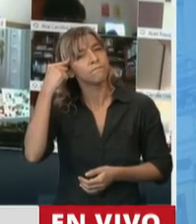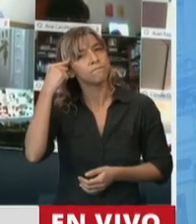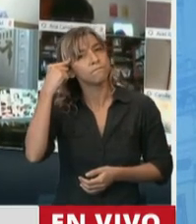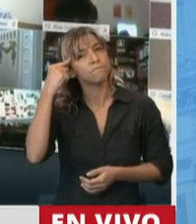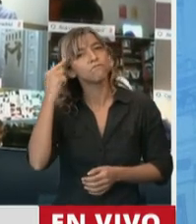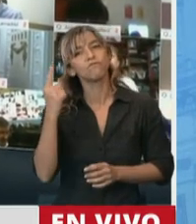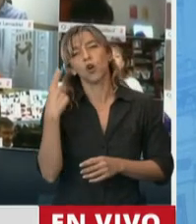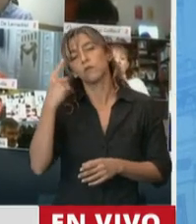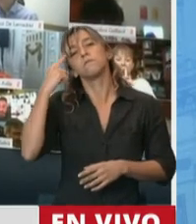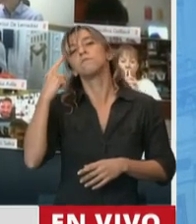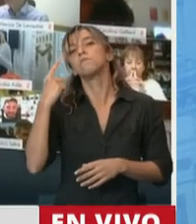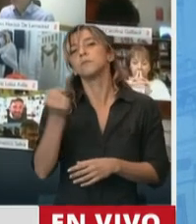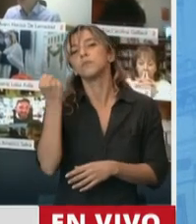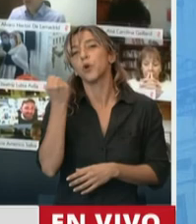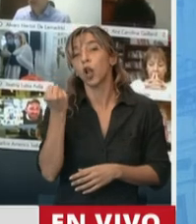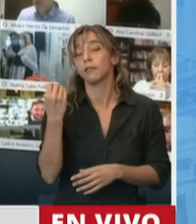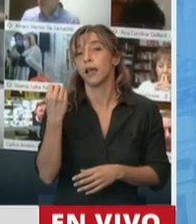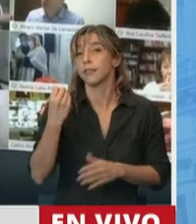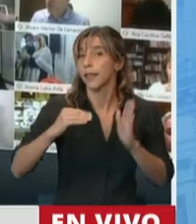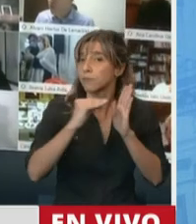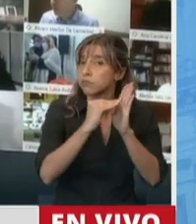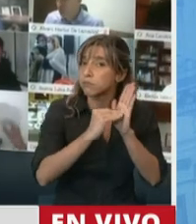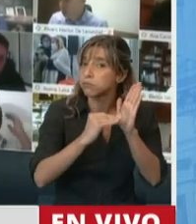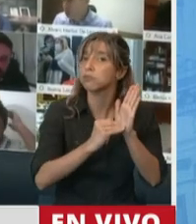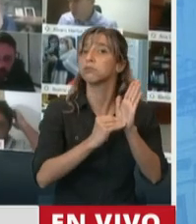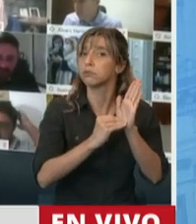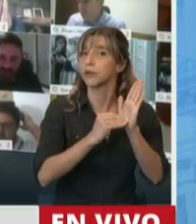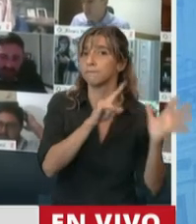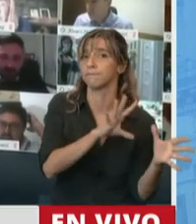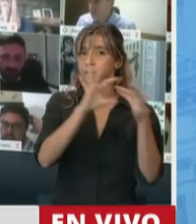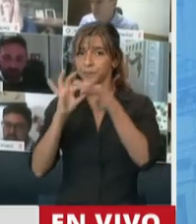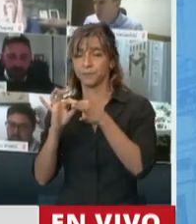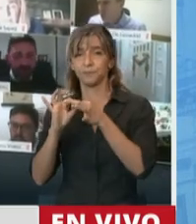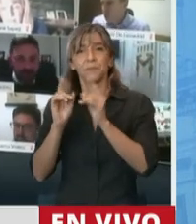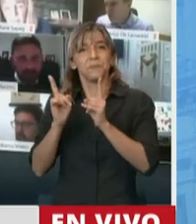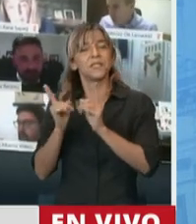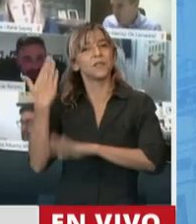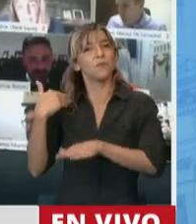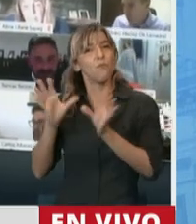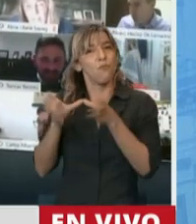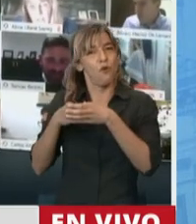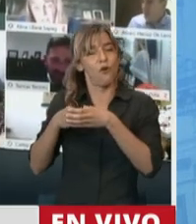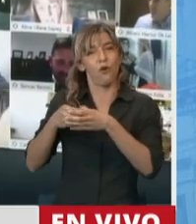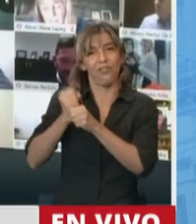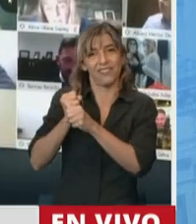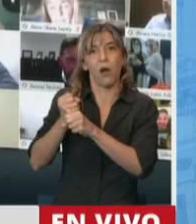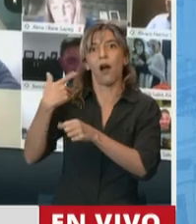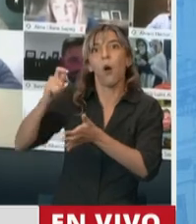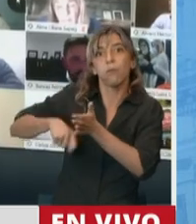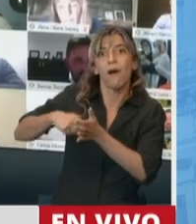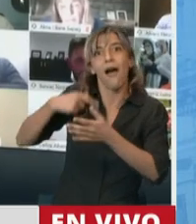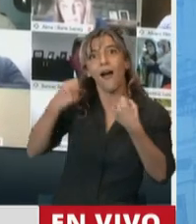establecieran taxativamente que los convenios colectivos debieran establecer cláusulas donde efectivamente se